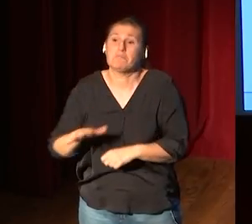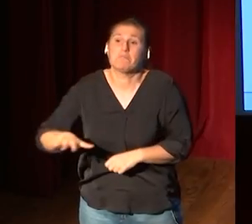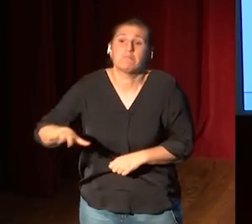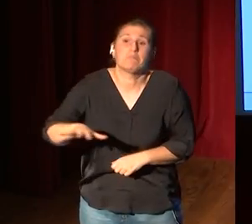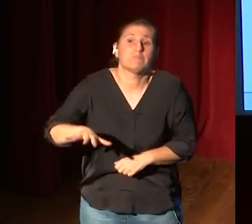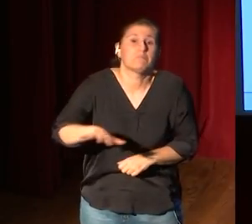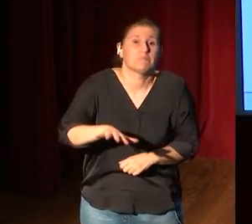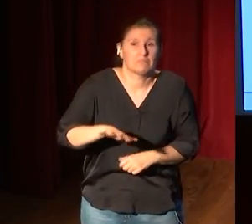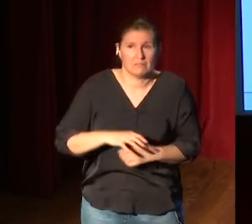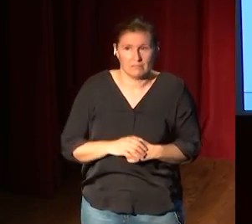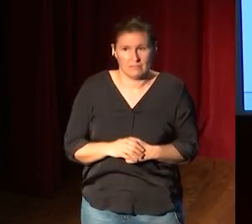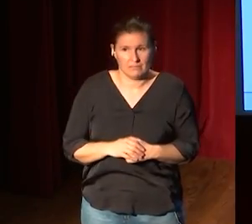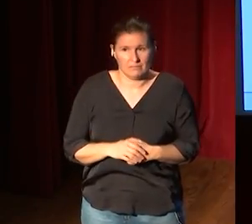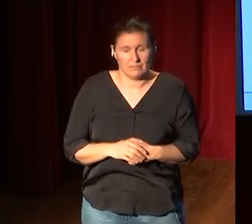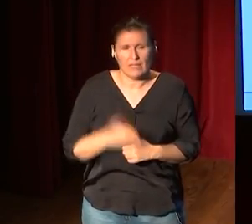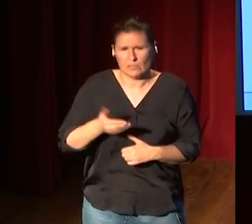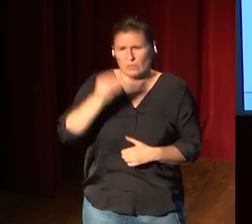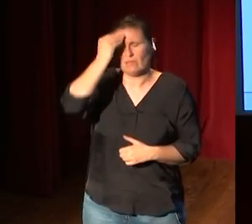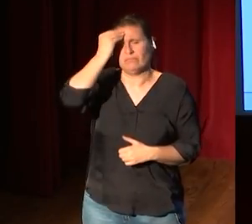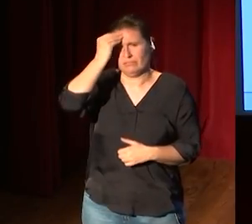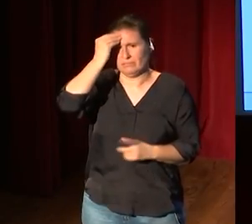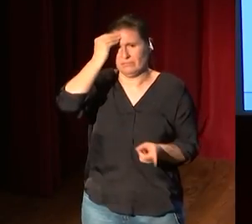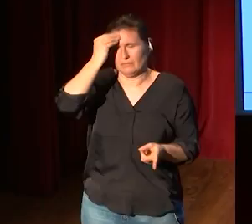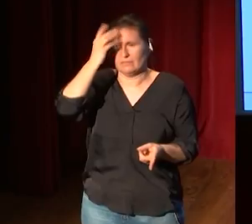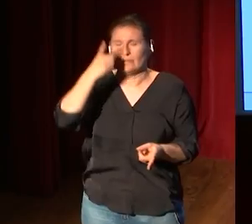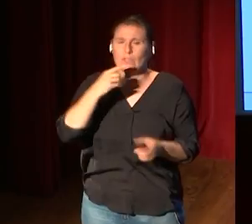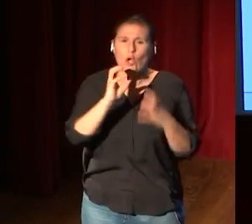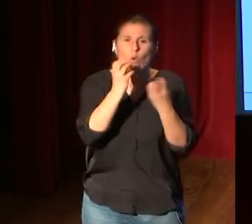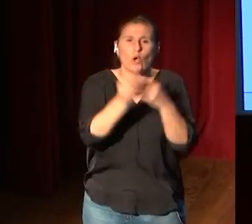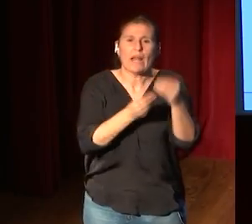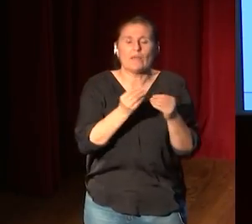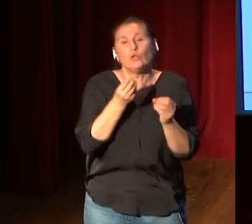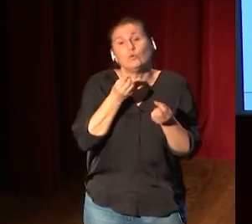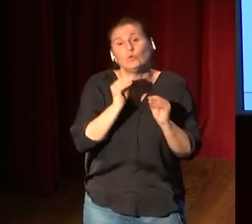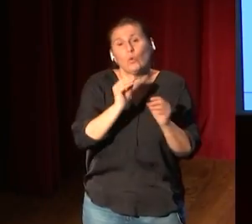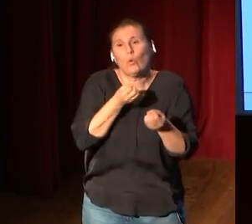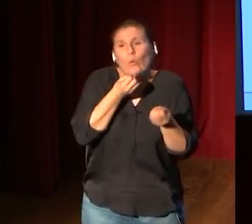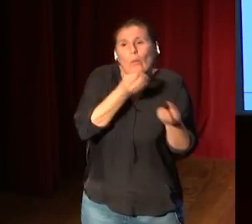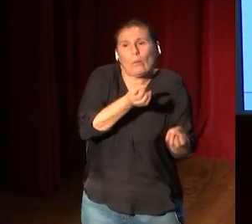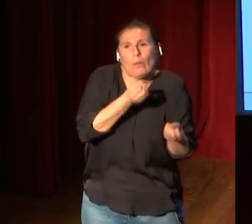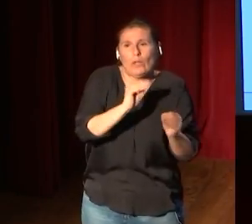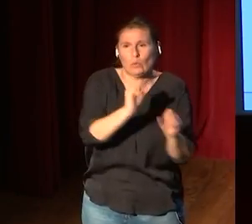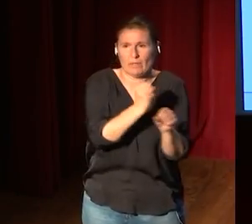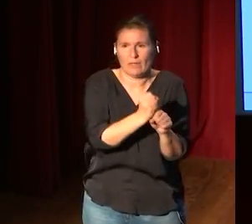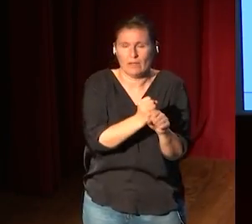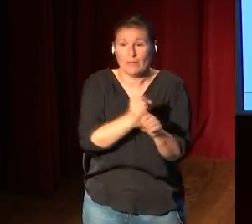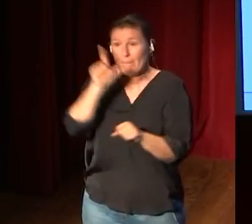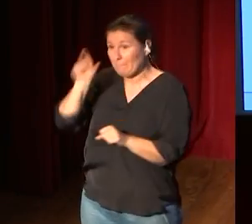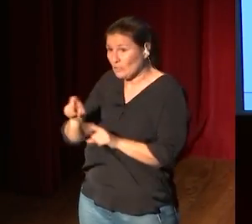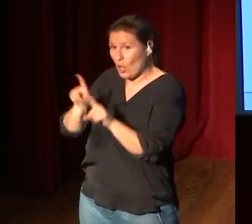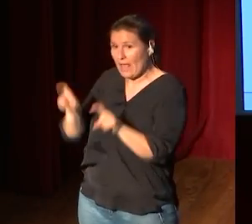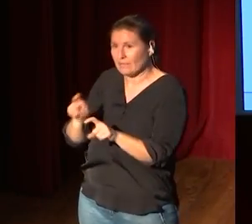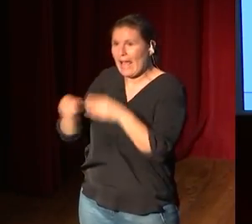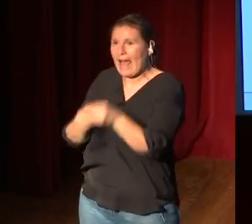es muy importante tener esta idea clara Google hace su relato de su propio trabajo porque el informático en sus cabezas es el que le